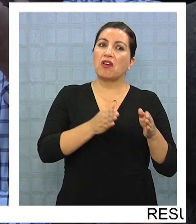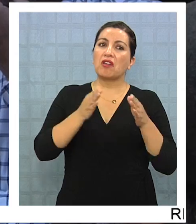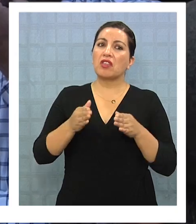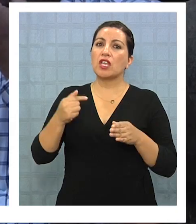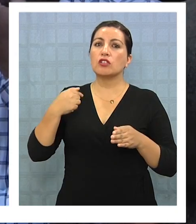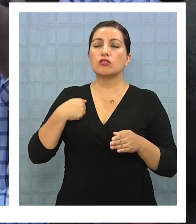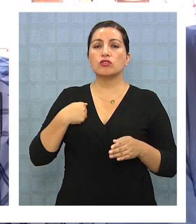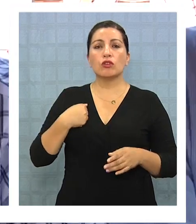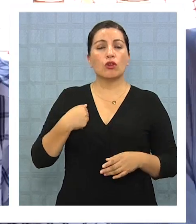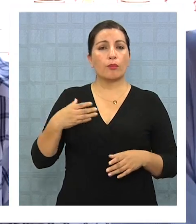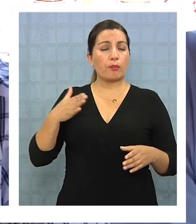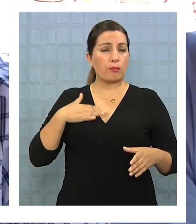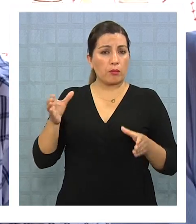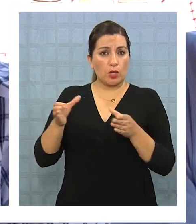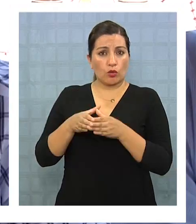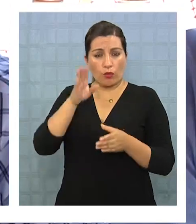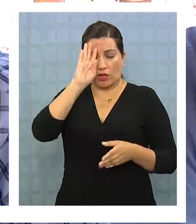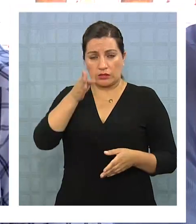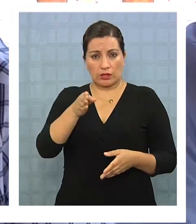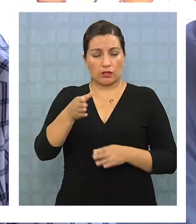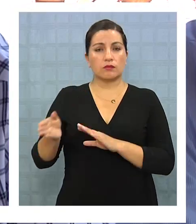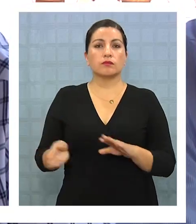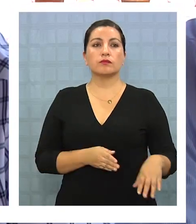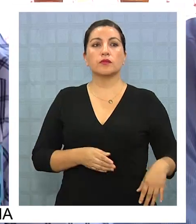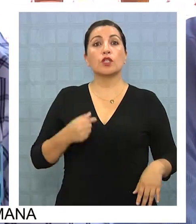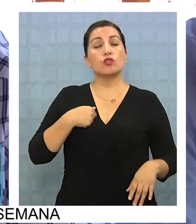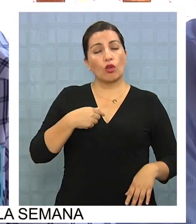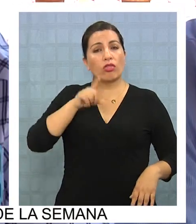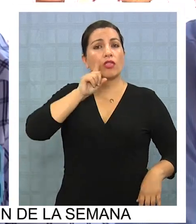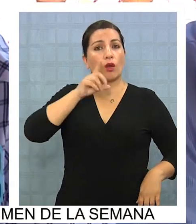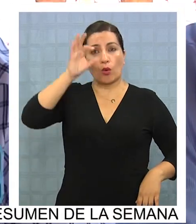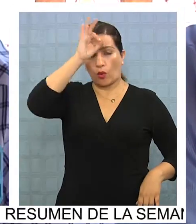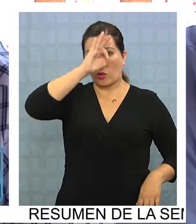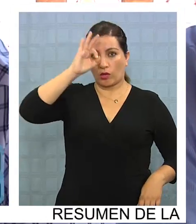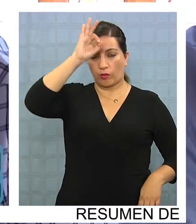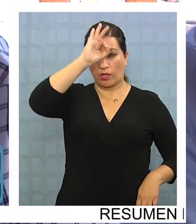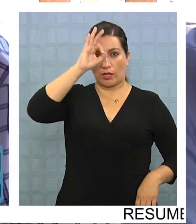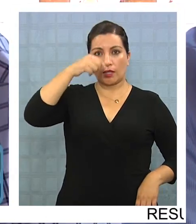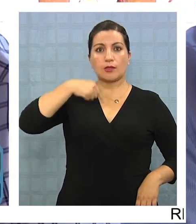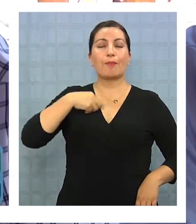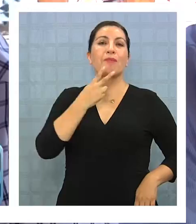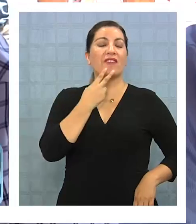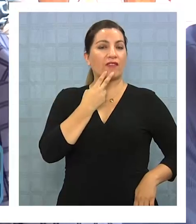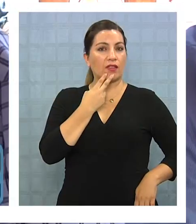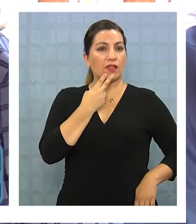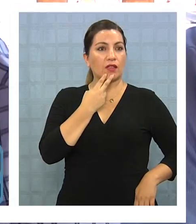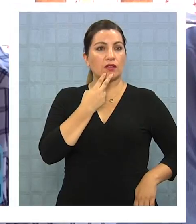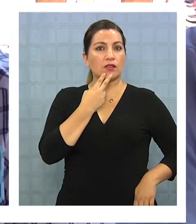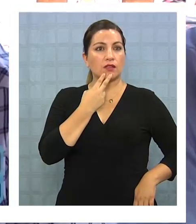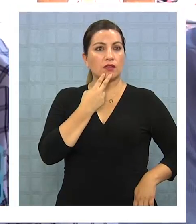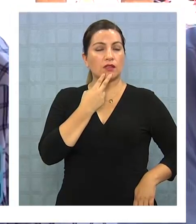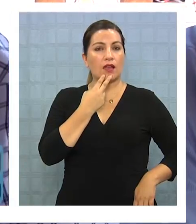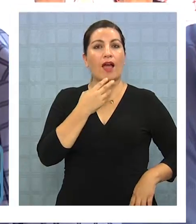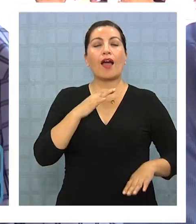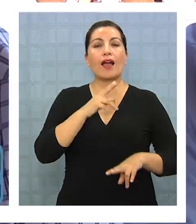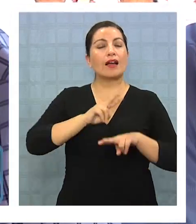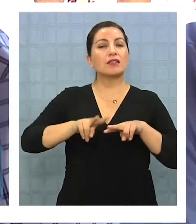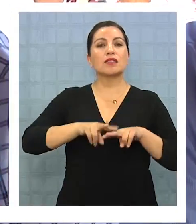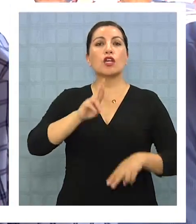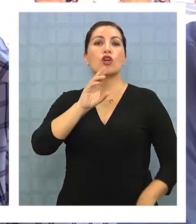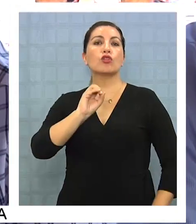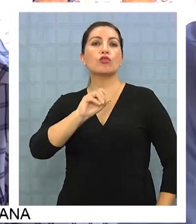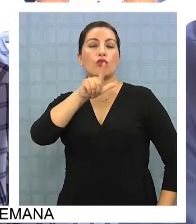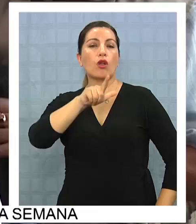decida. Yo tengo una opinión, pero creo que en la vida hay que jugar, perdón, hay que jugar roles y hay que saber